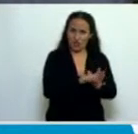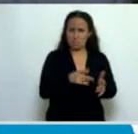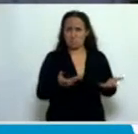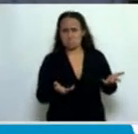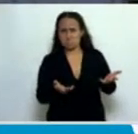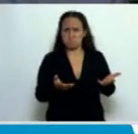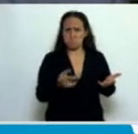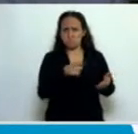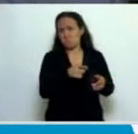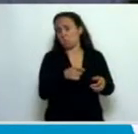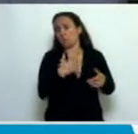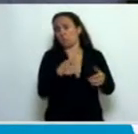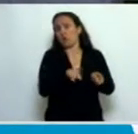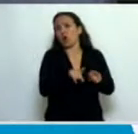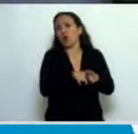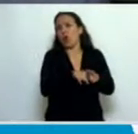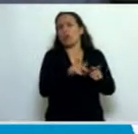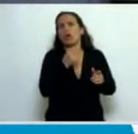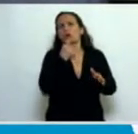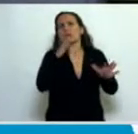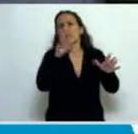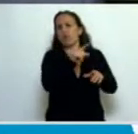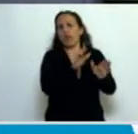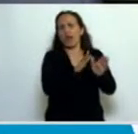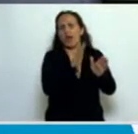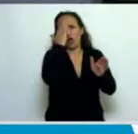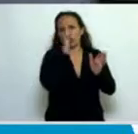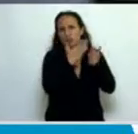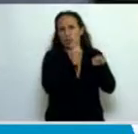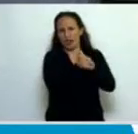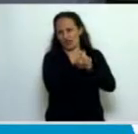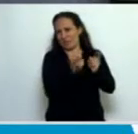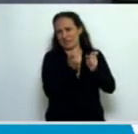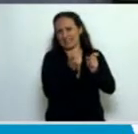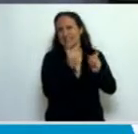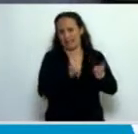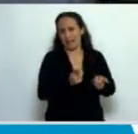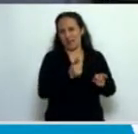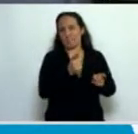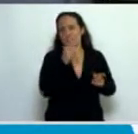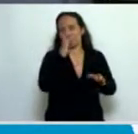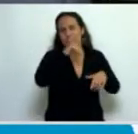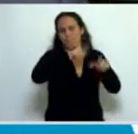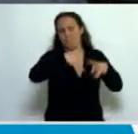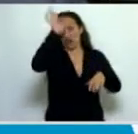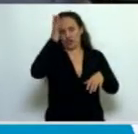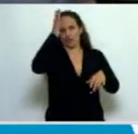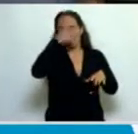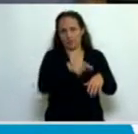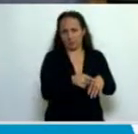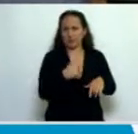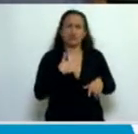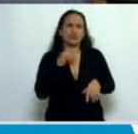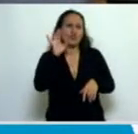para las reformas constitucionales. Solo al margen de esta reflexión, solo quisiera poner de